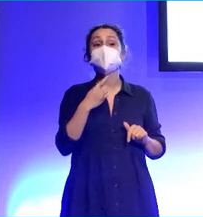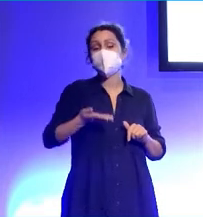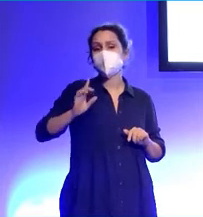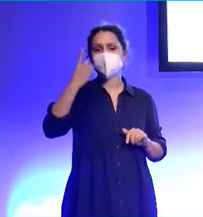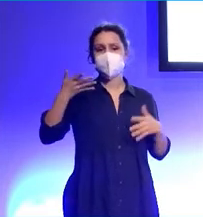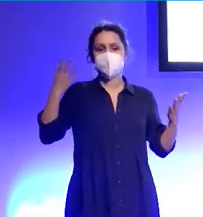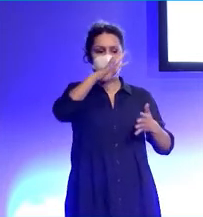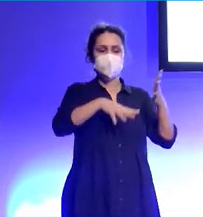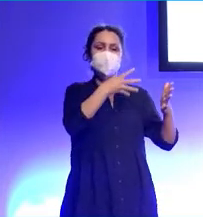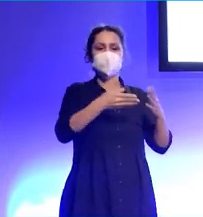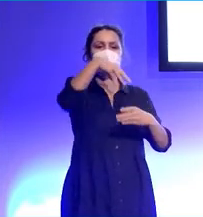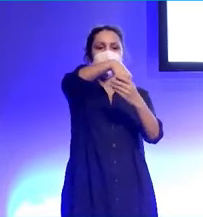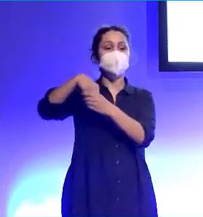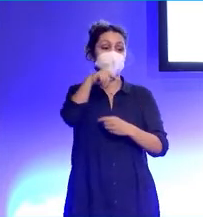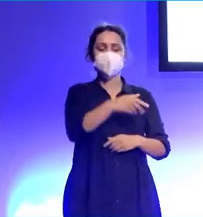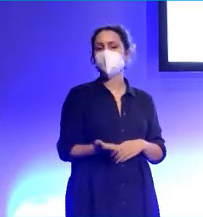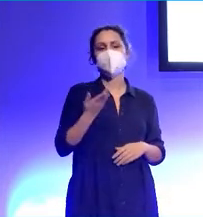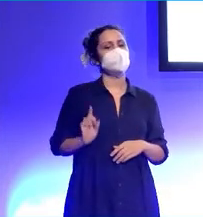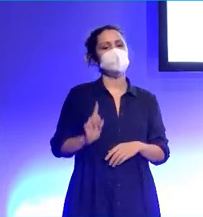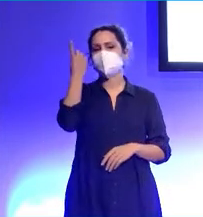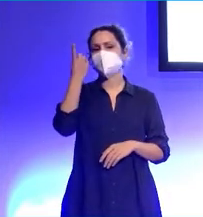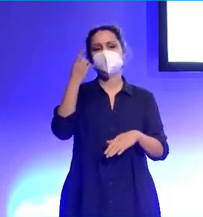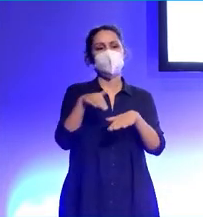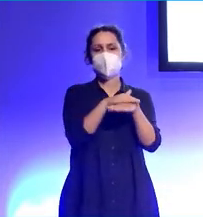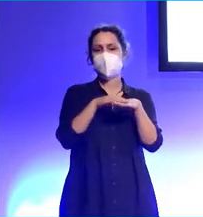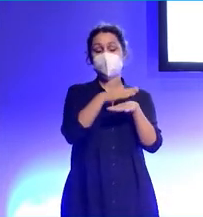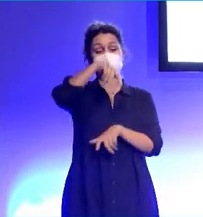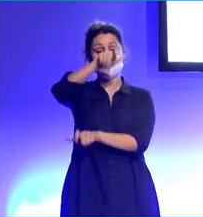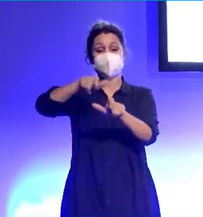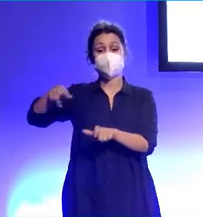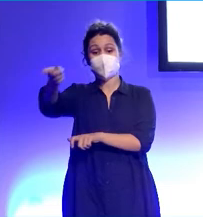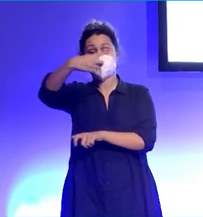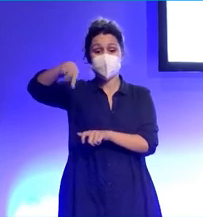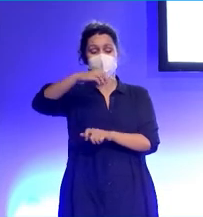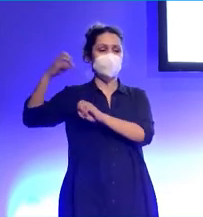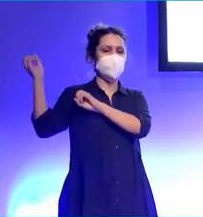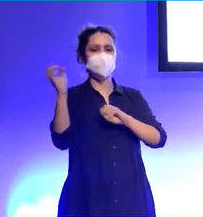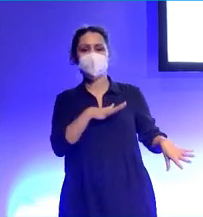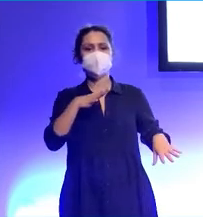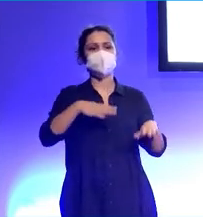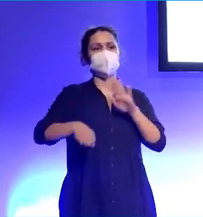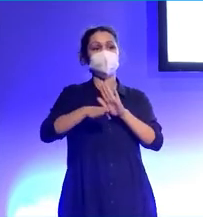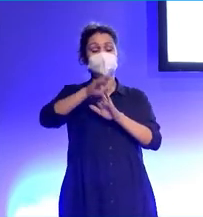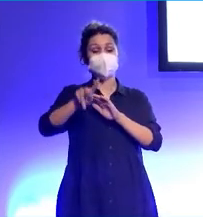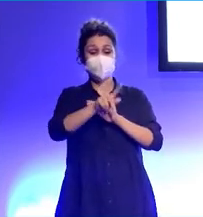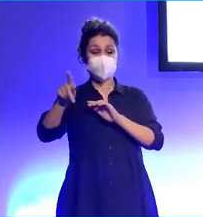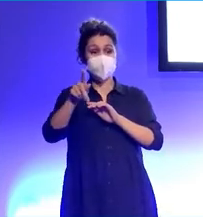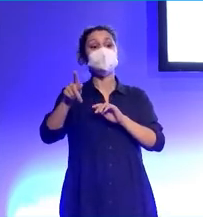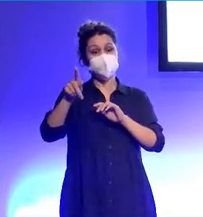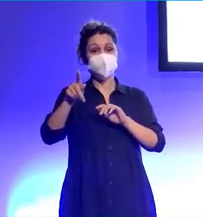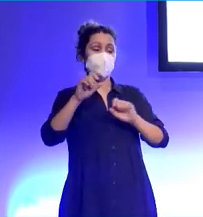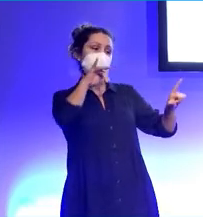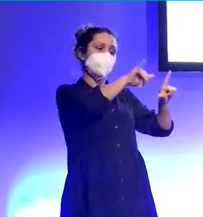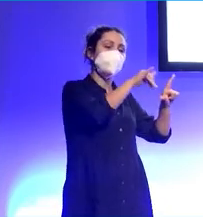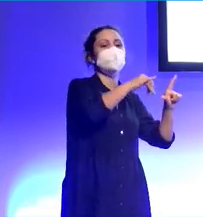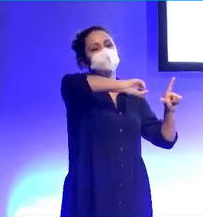El calendario de contenidos para mí es una cosa clave. Y mucha de la gente que desfallece por el camino, digamos que se deja un podcast a mitad, un canal de YouTube, lo abandono o